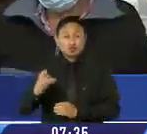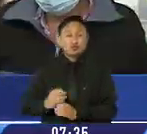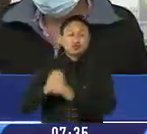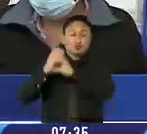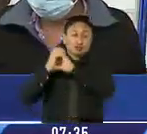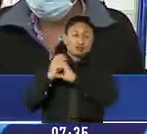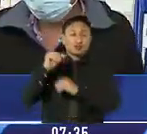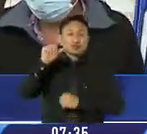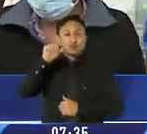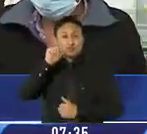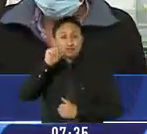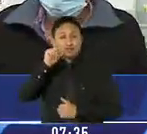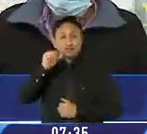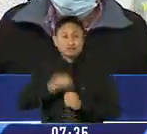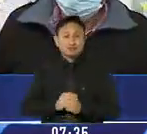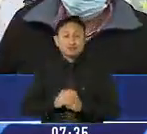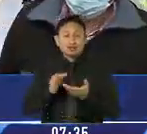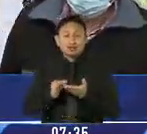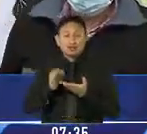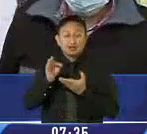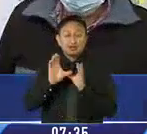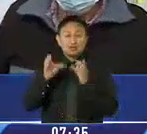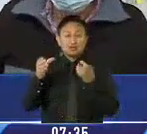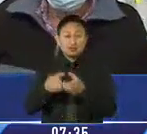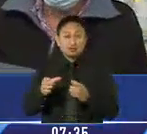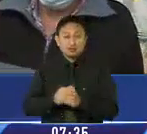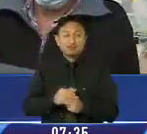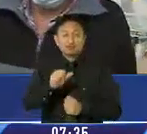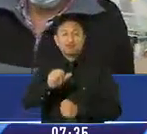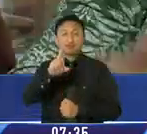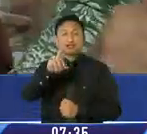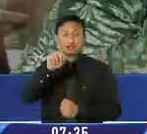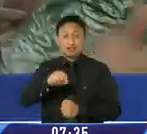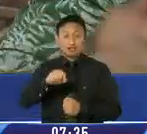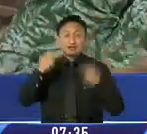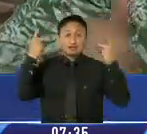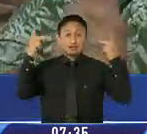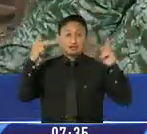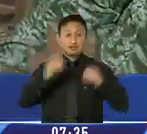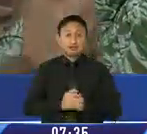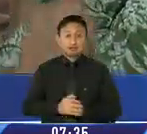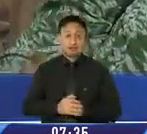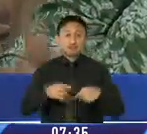Amaguaña, Santa Clara, Comité del Pueblo, Arenal y la Kennedy. Las